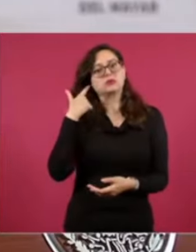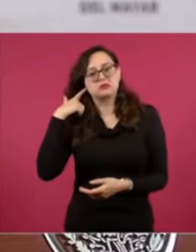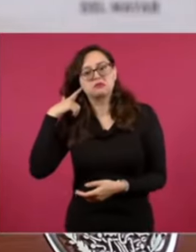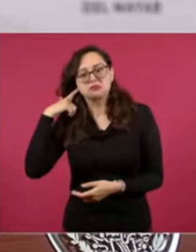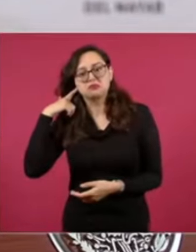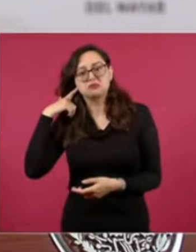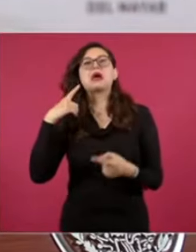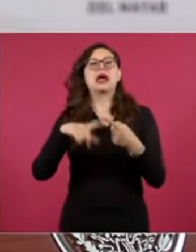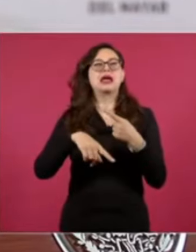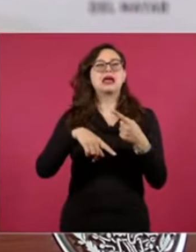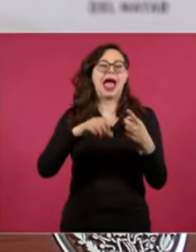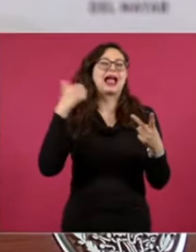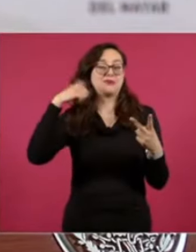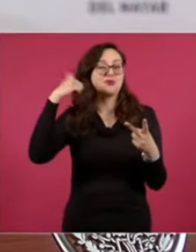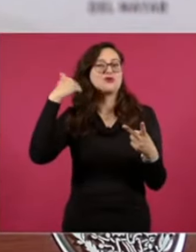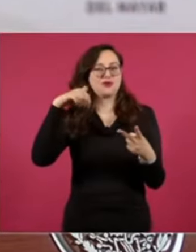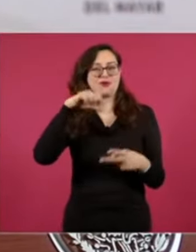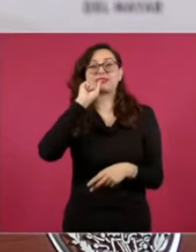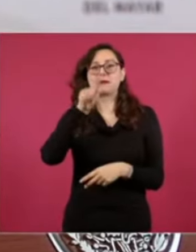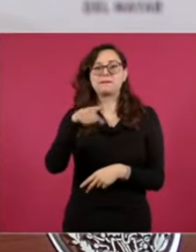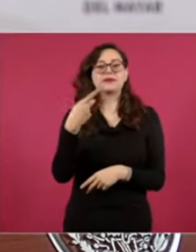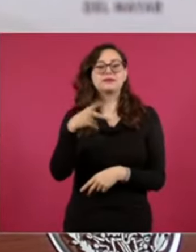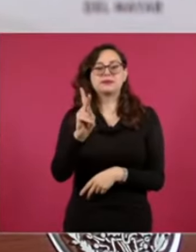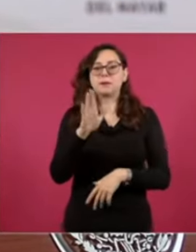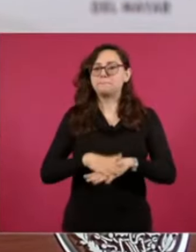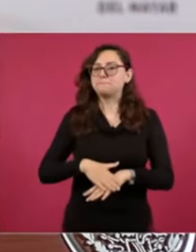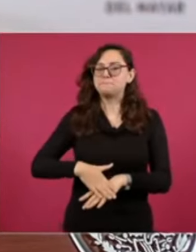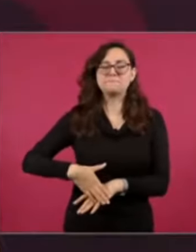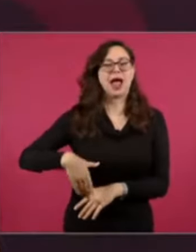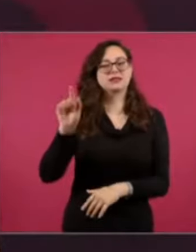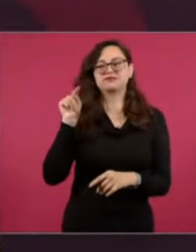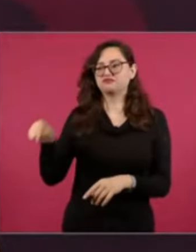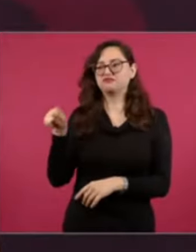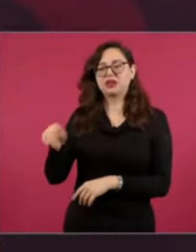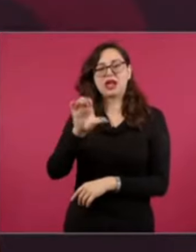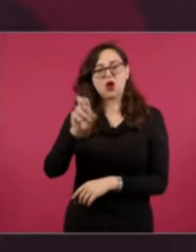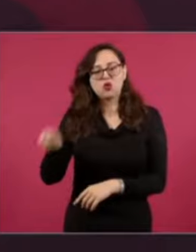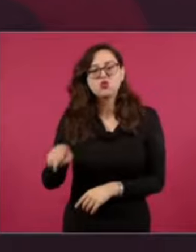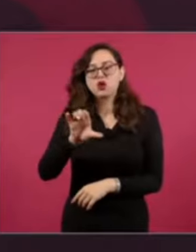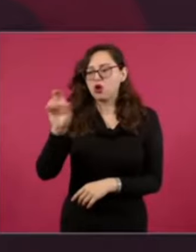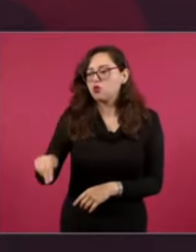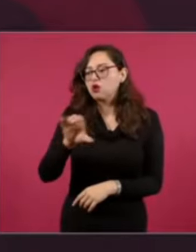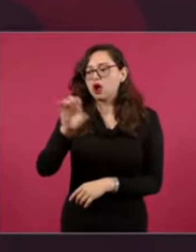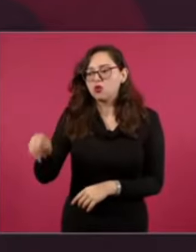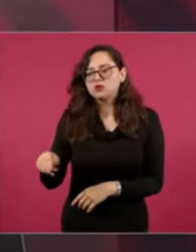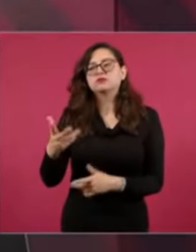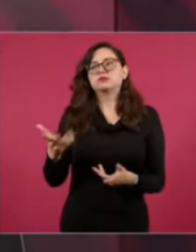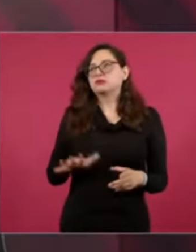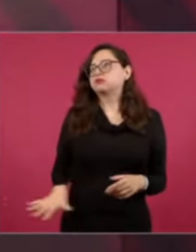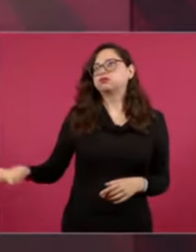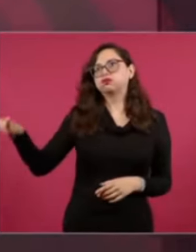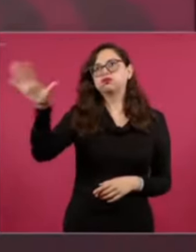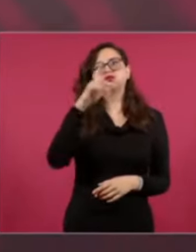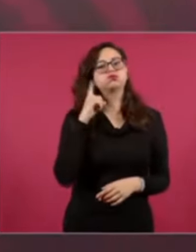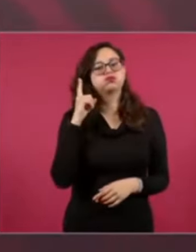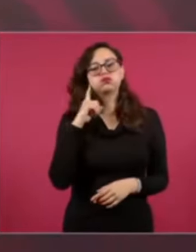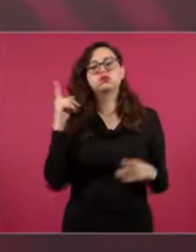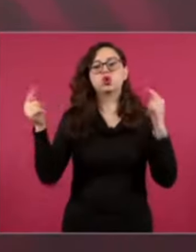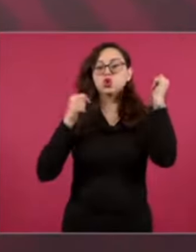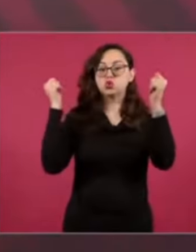Y también Acapulco. Pero últimamente Cancún. Entonces. Llegan.